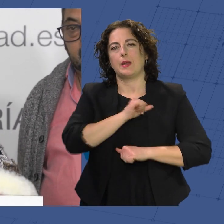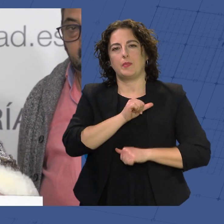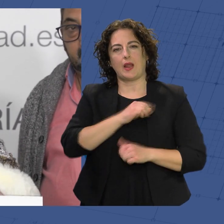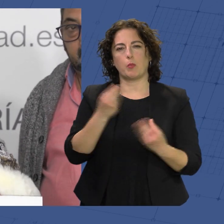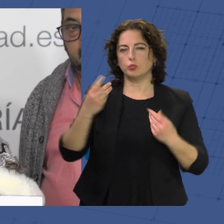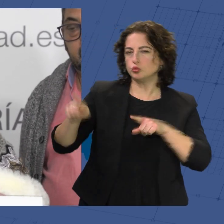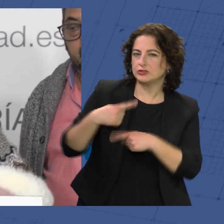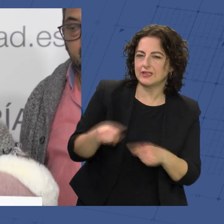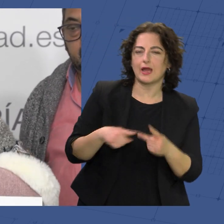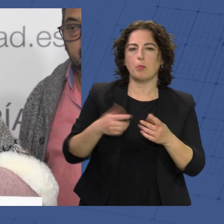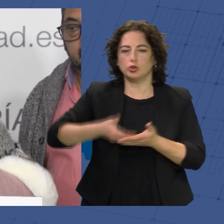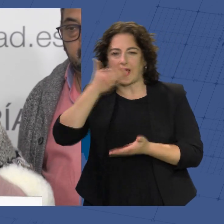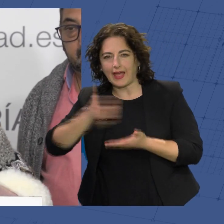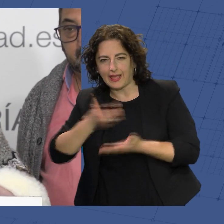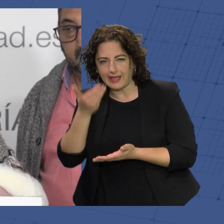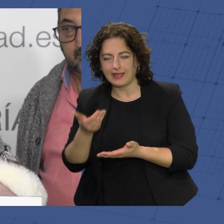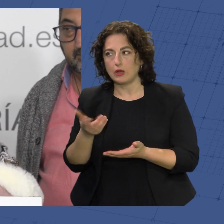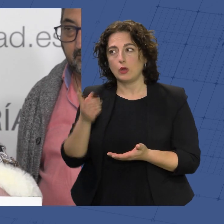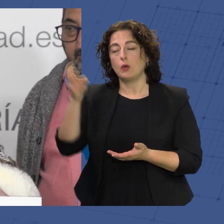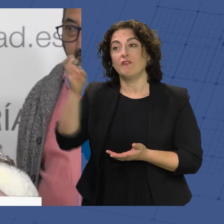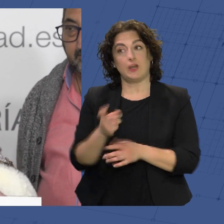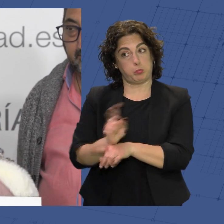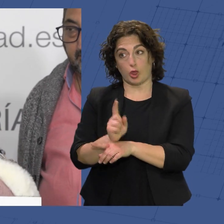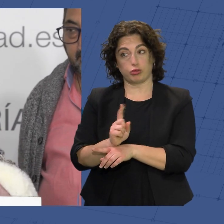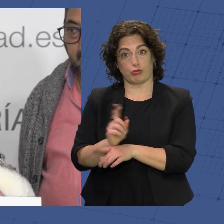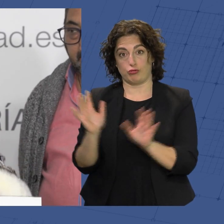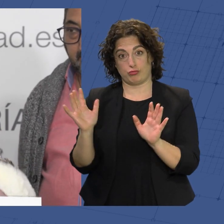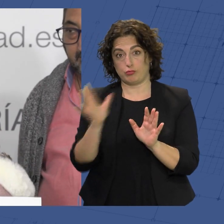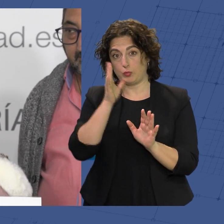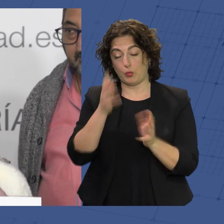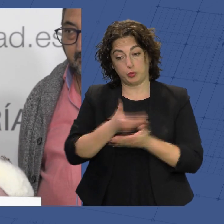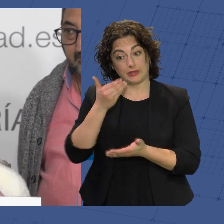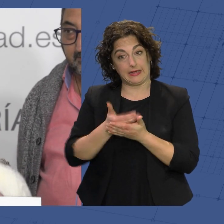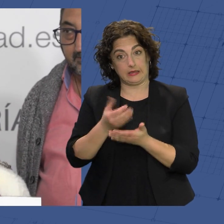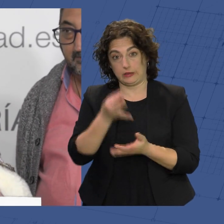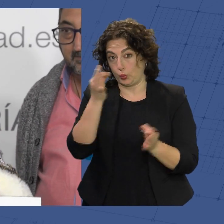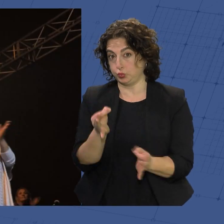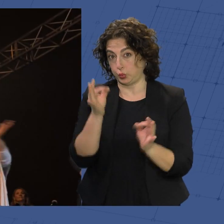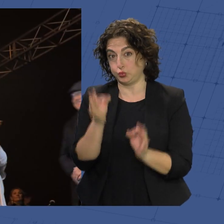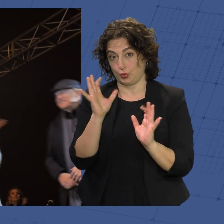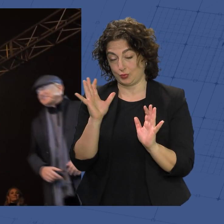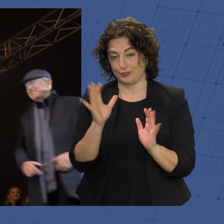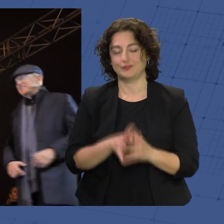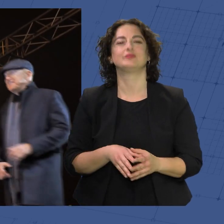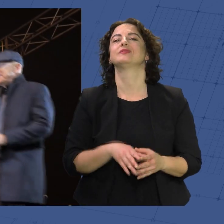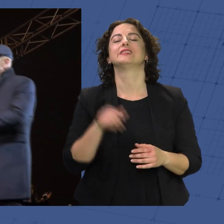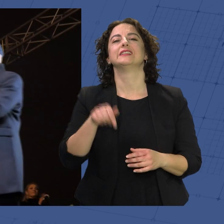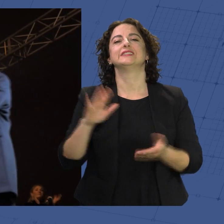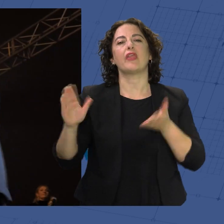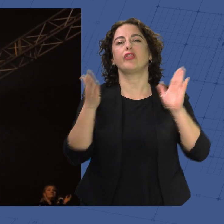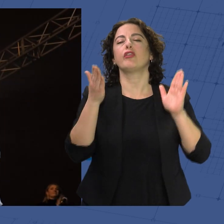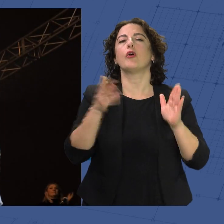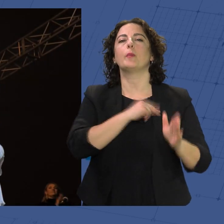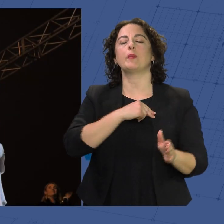música, potaje, veniros pronto porque el potaje, este viaje, vamos a estar ahí, ahí. En esta edición los premios